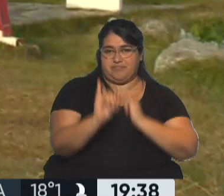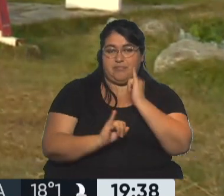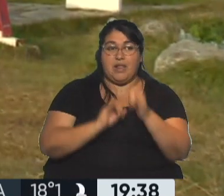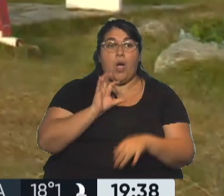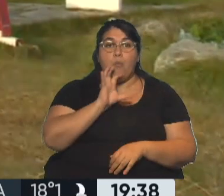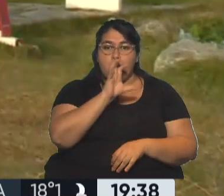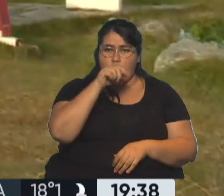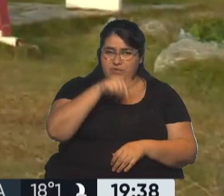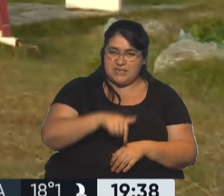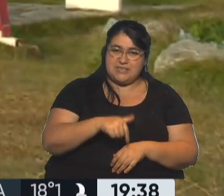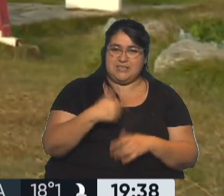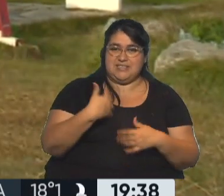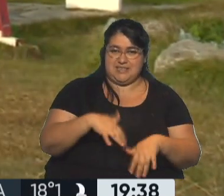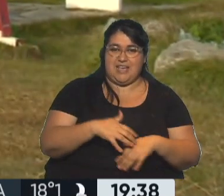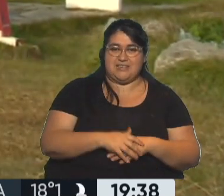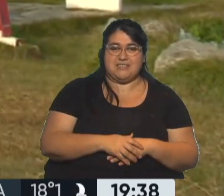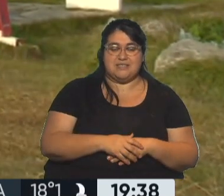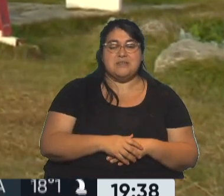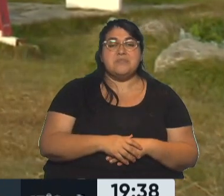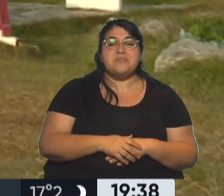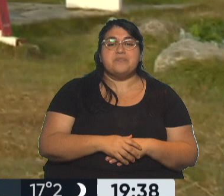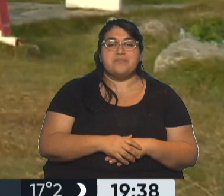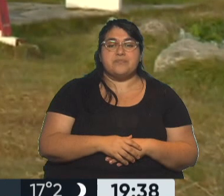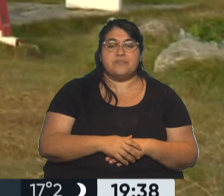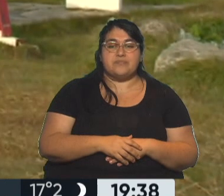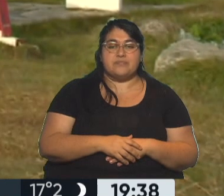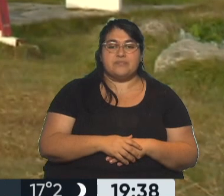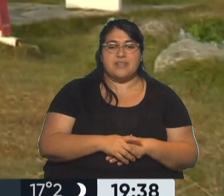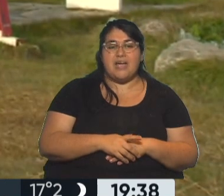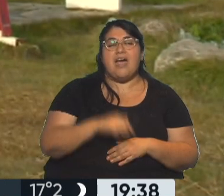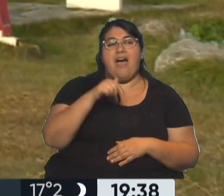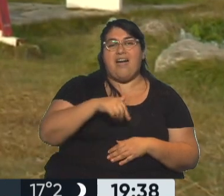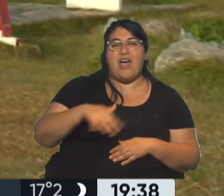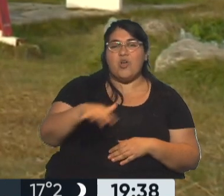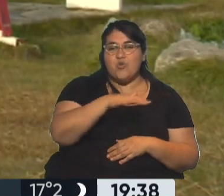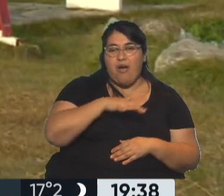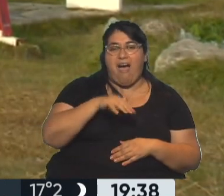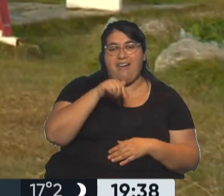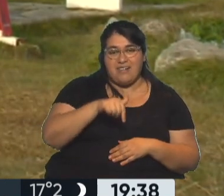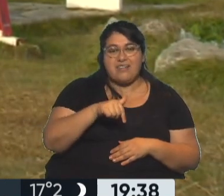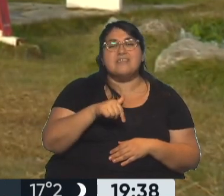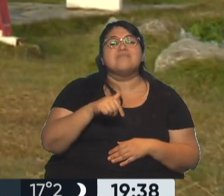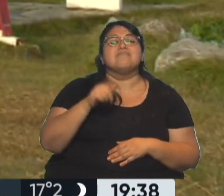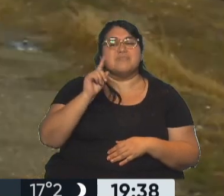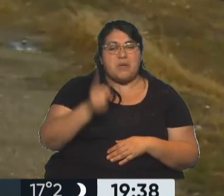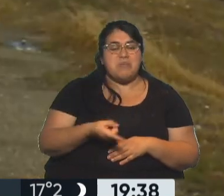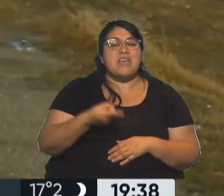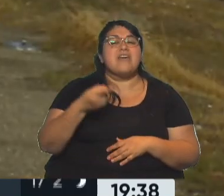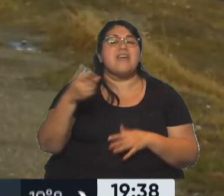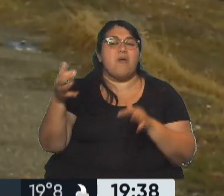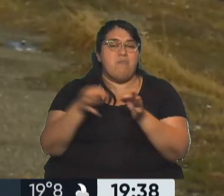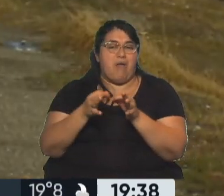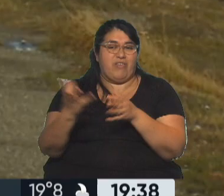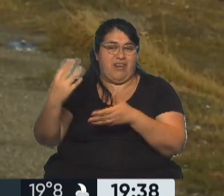tan cara a nuestros sentimientos, entre otros motivos, porque de ella forman parte las